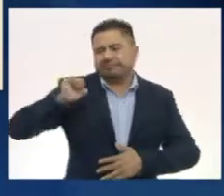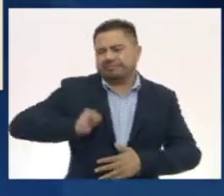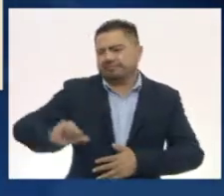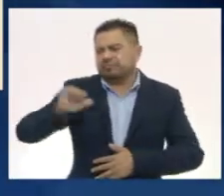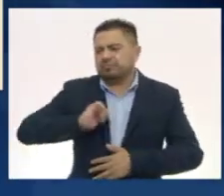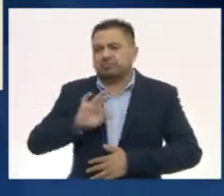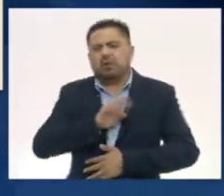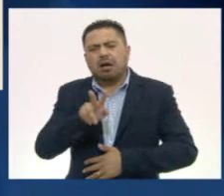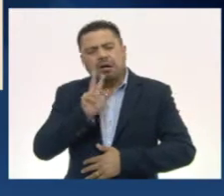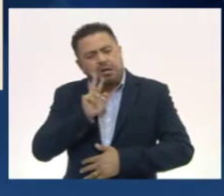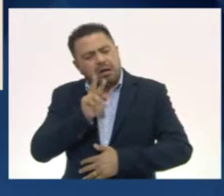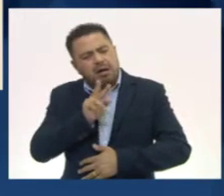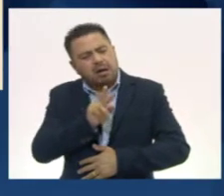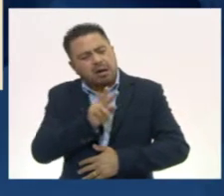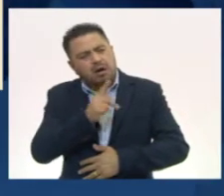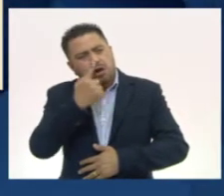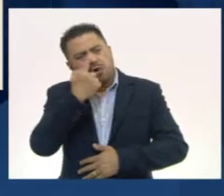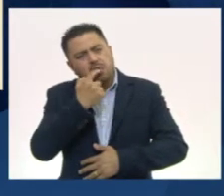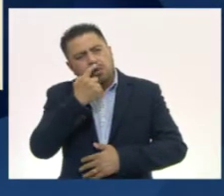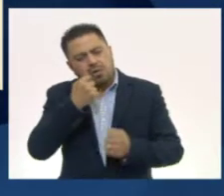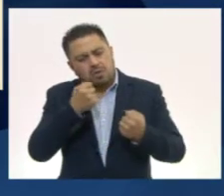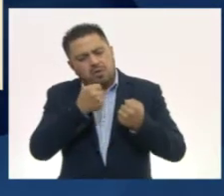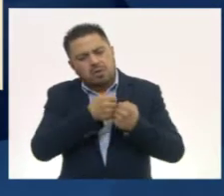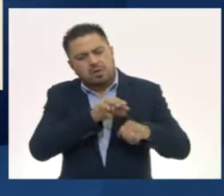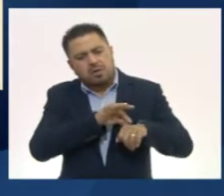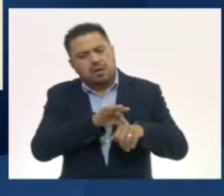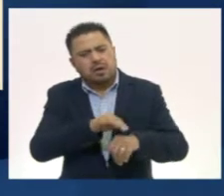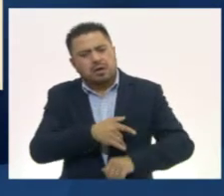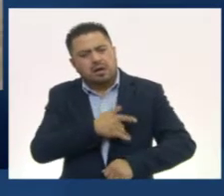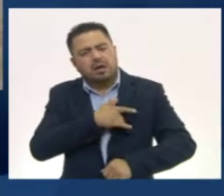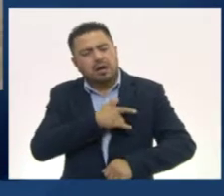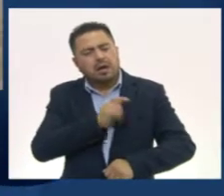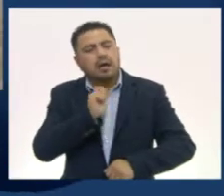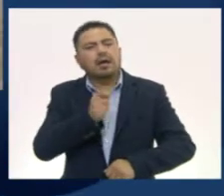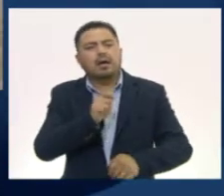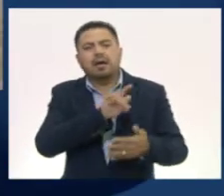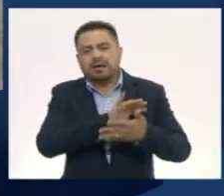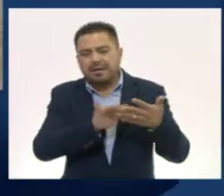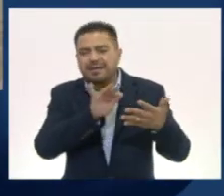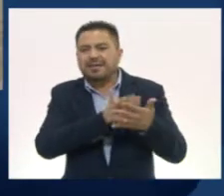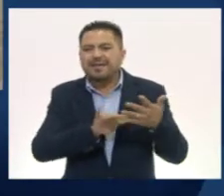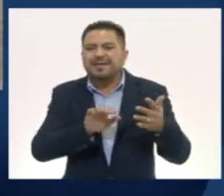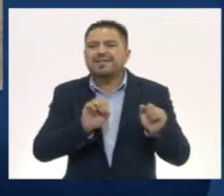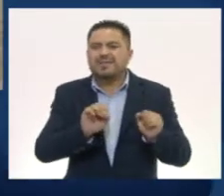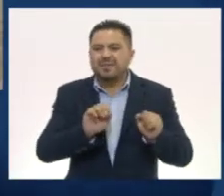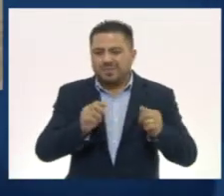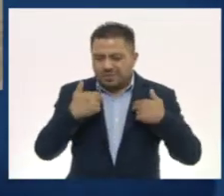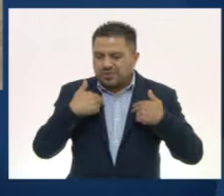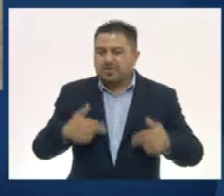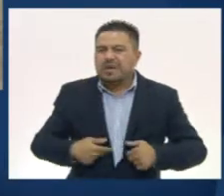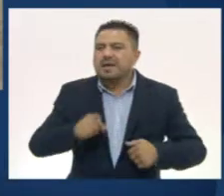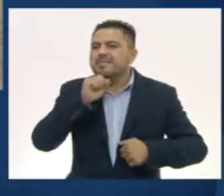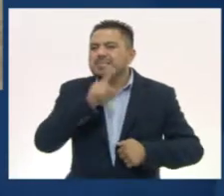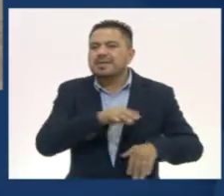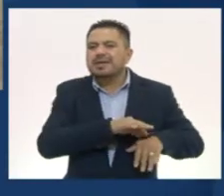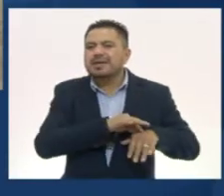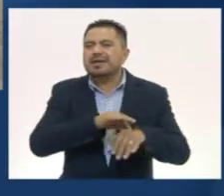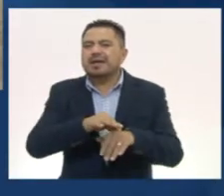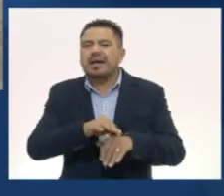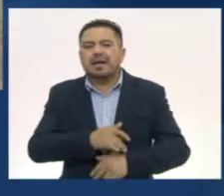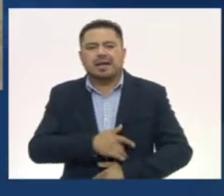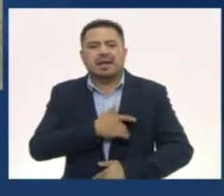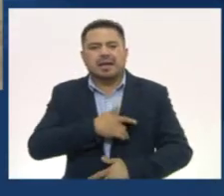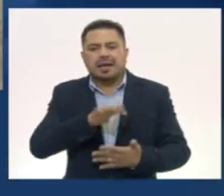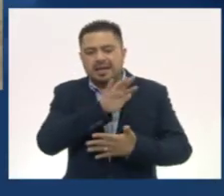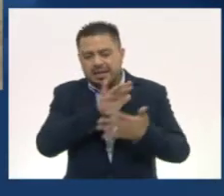se pueden observar líneas rojas que dividen y guían el sentido de la lectura, o bien las huellas humanas que también guían el sentido de la